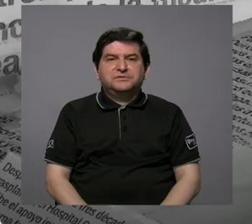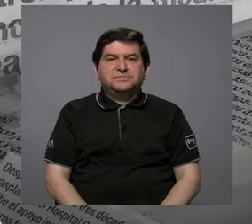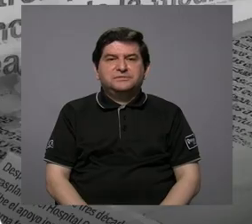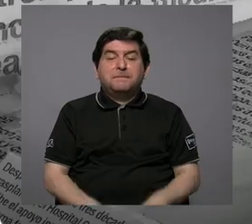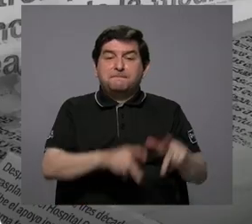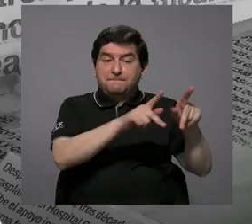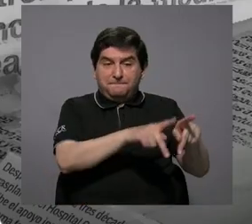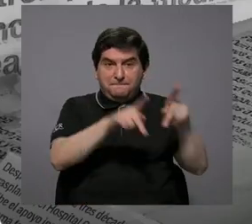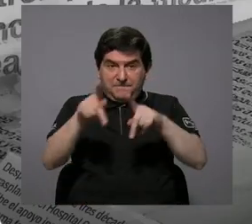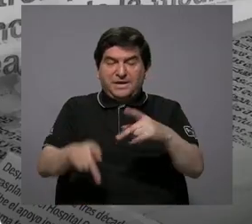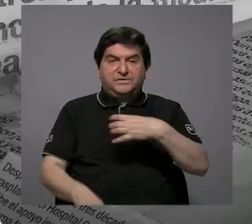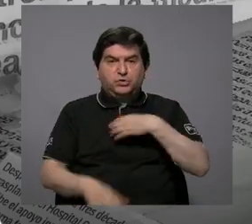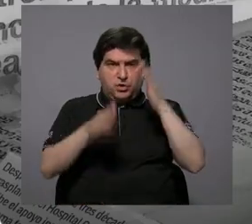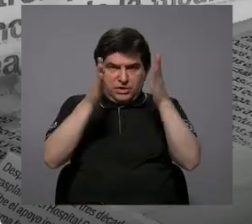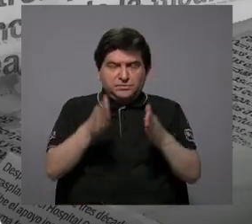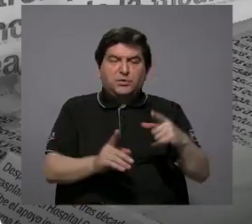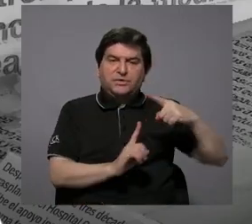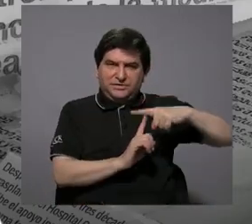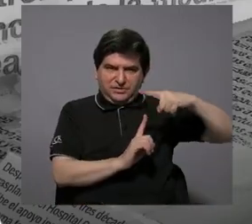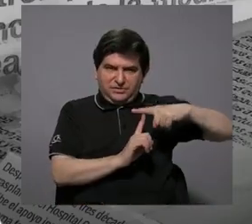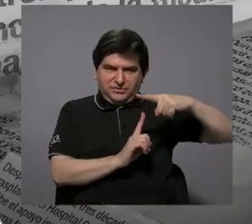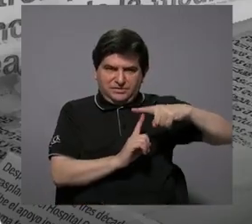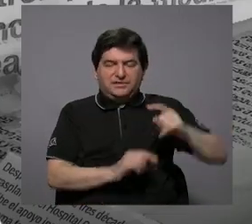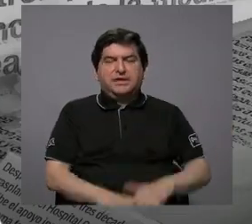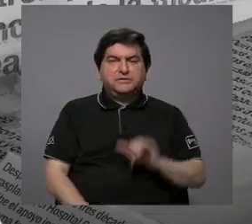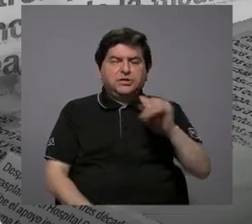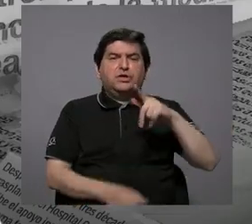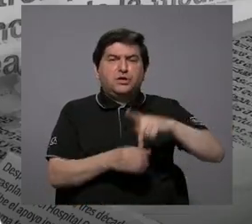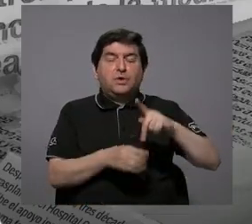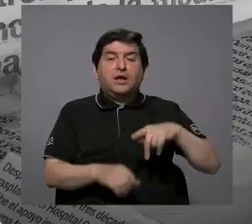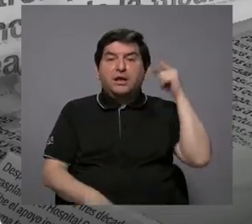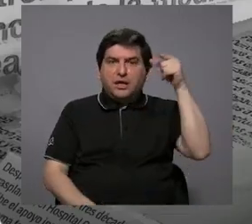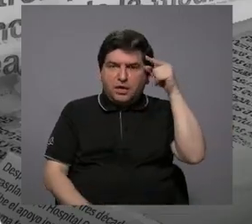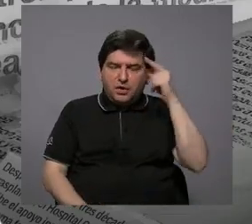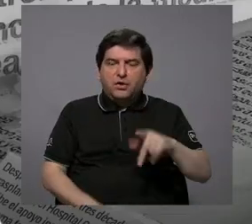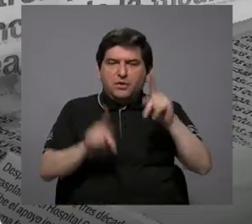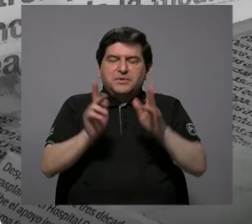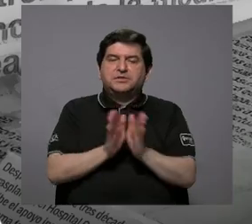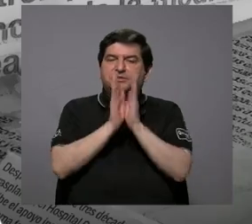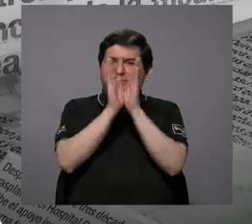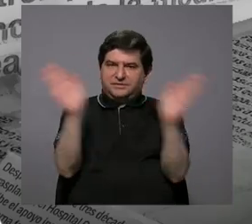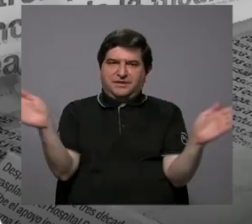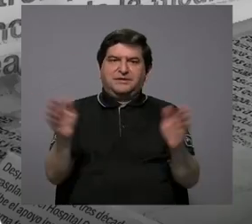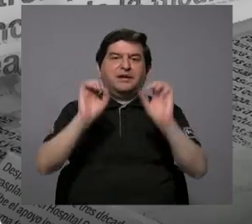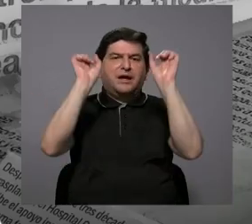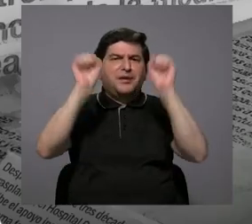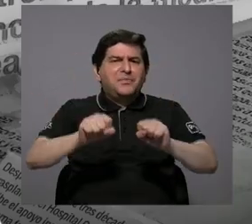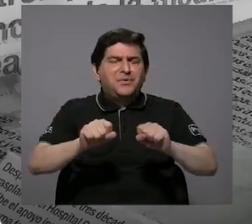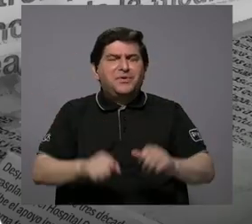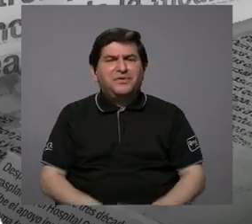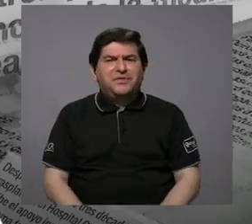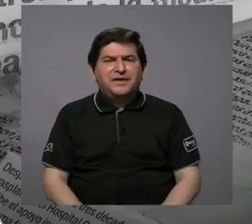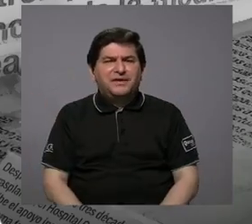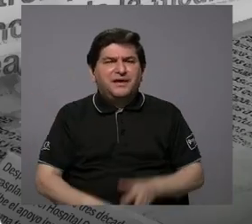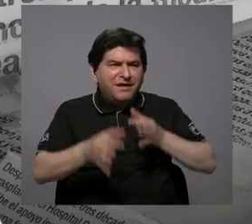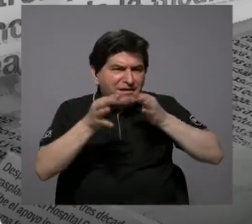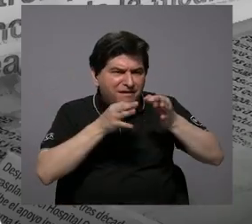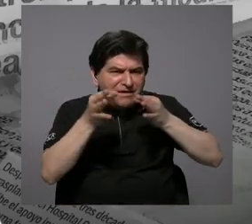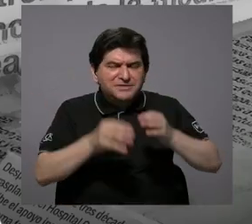personas dueñas de los taxis que también han participado y obviamente con el público general para poder dar este